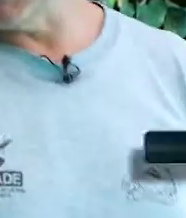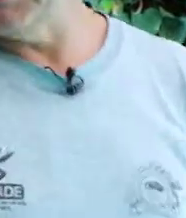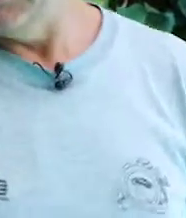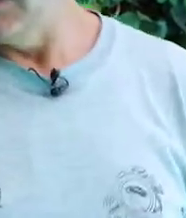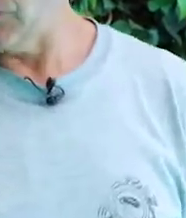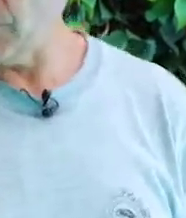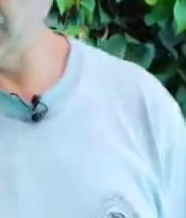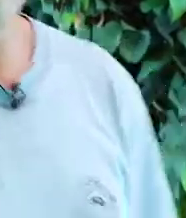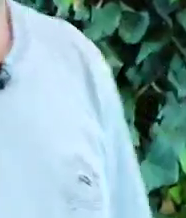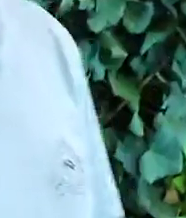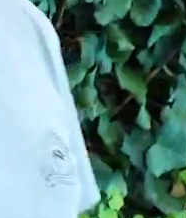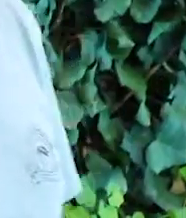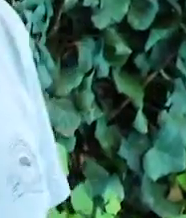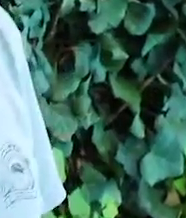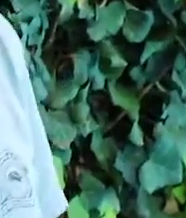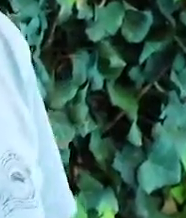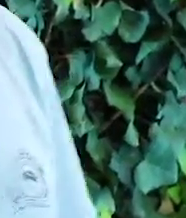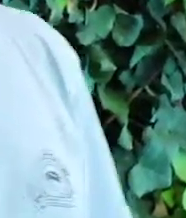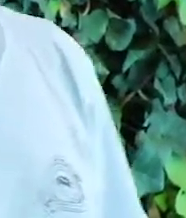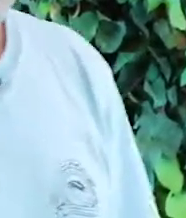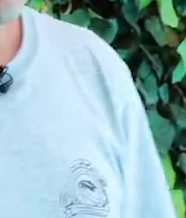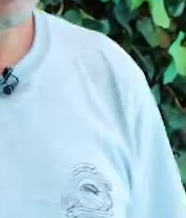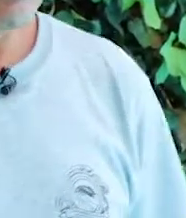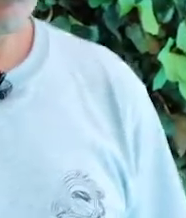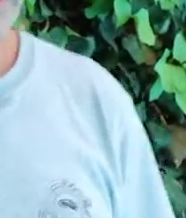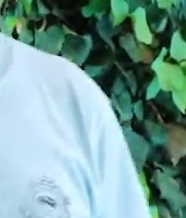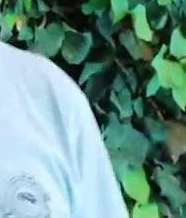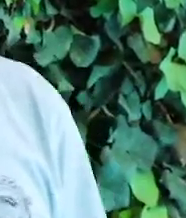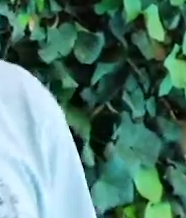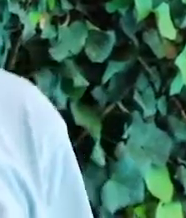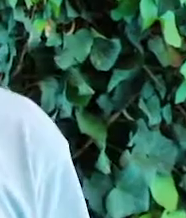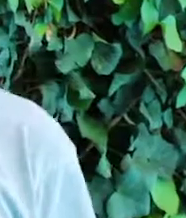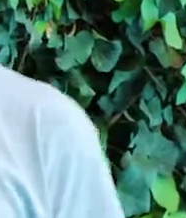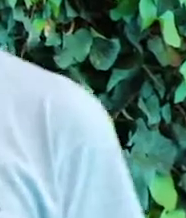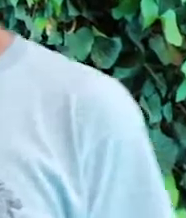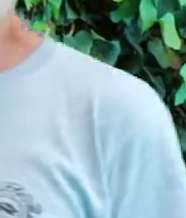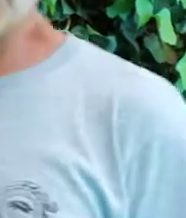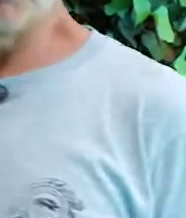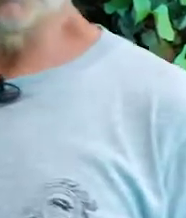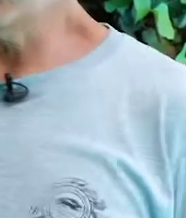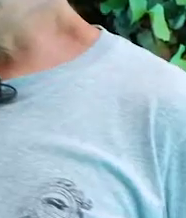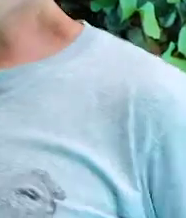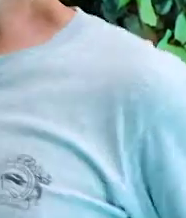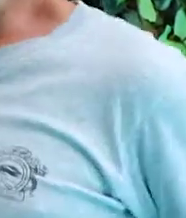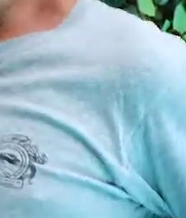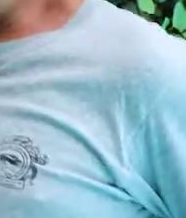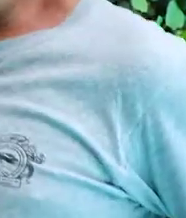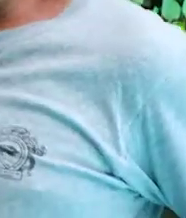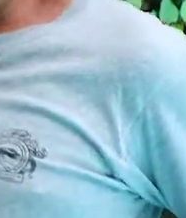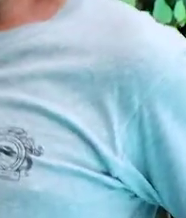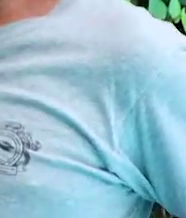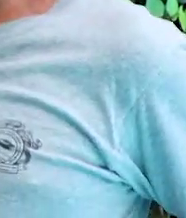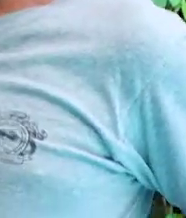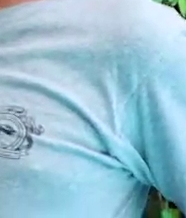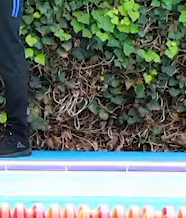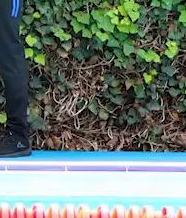vamos a hacer, Yair? Nos vamos a acostar y nos vamos a poner boca arriba, poniendo los codos